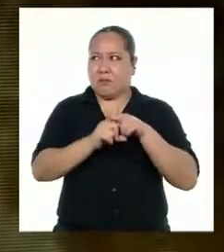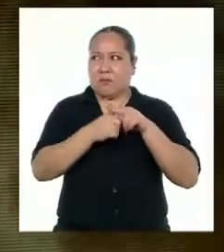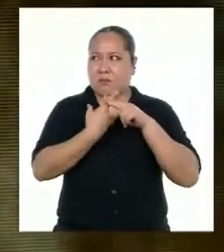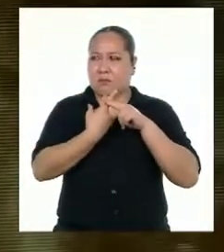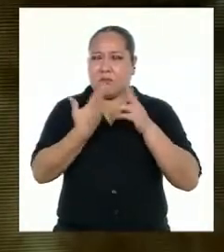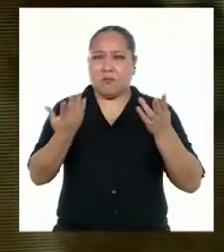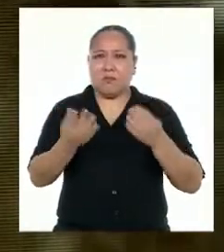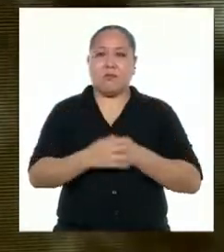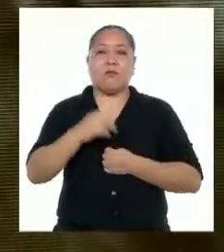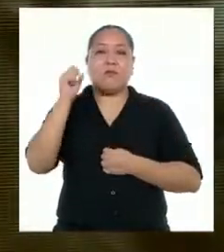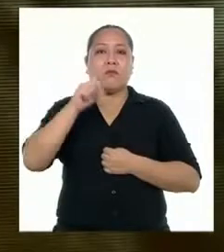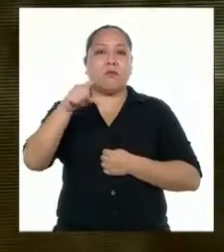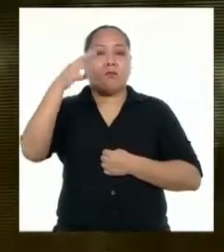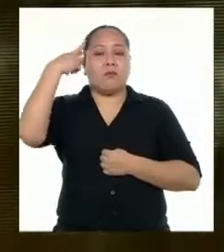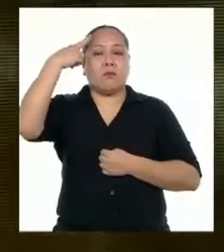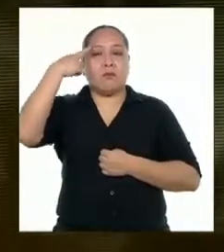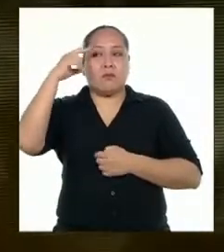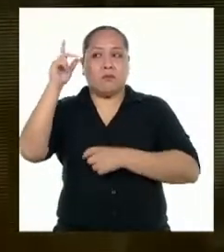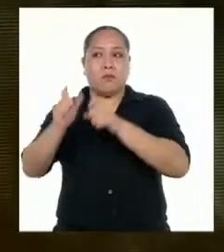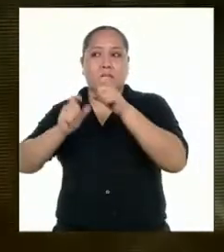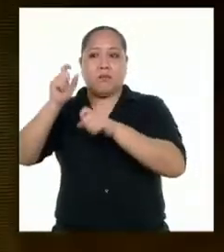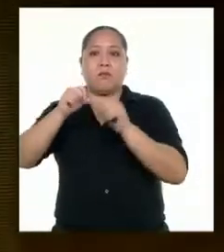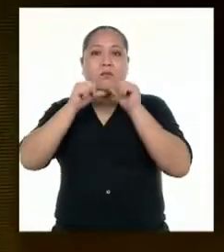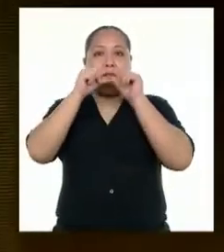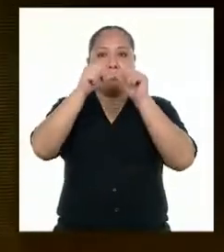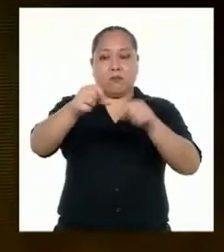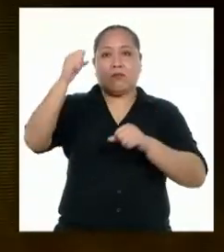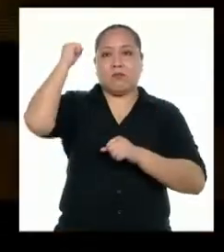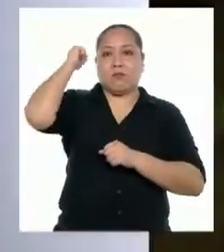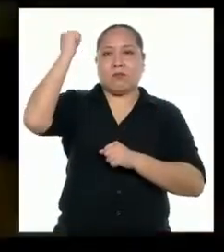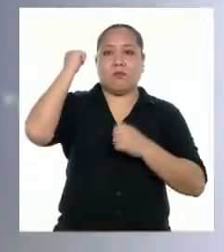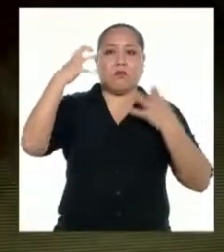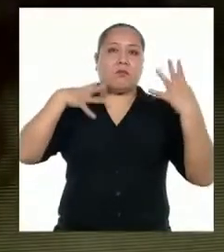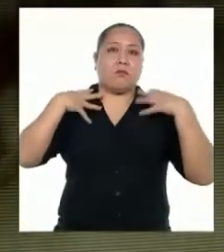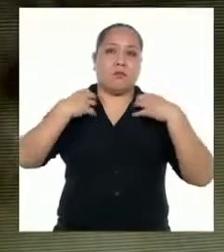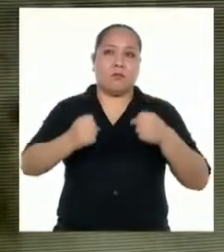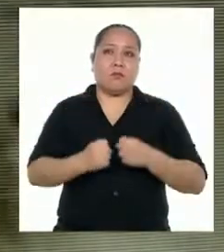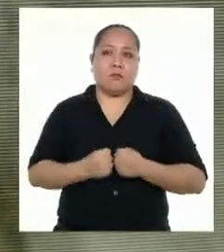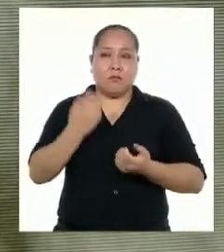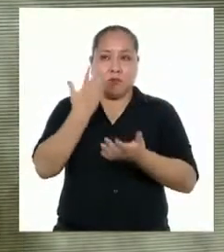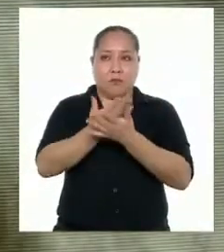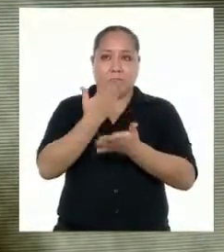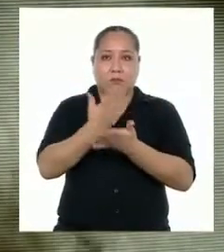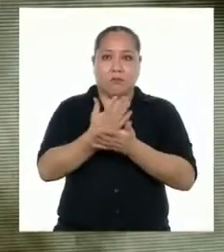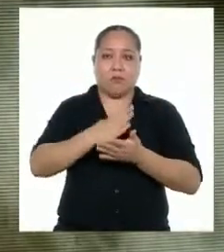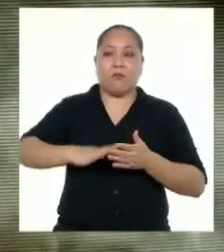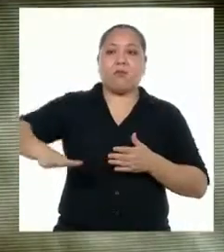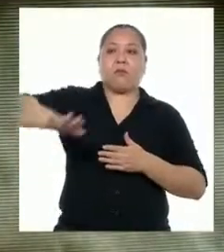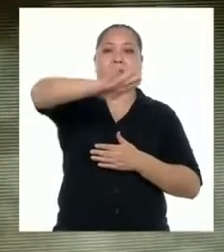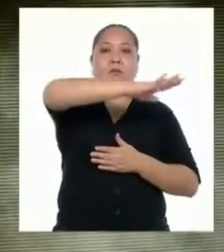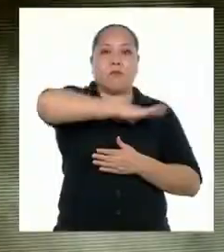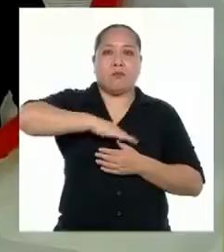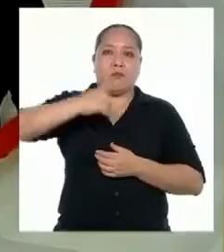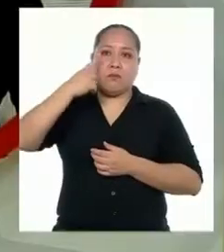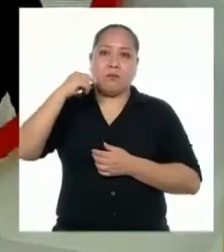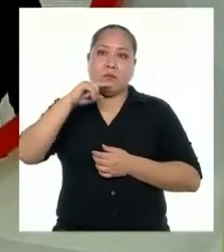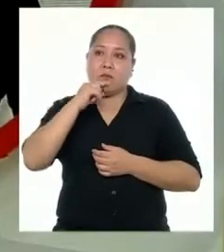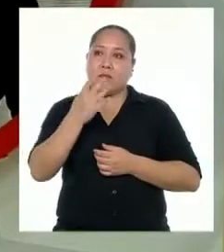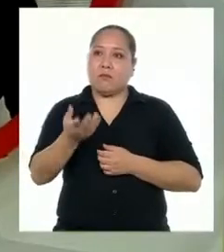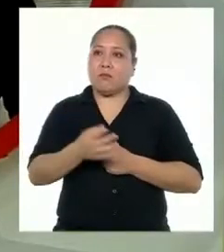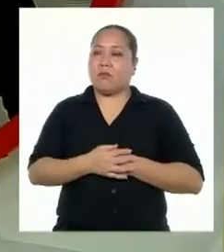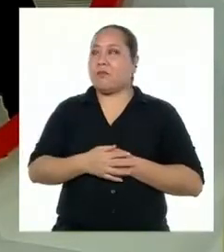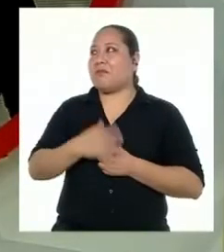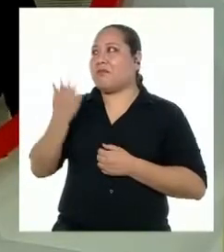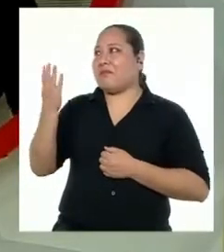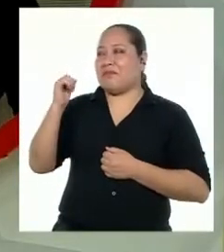eso, la ciudadanía debe hacer prevalecer el derecho a la salud que esté garantizado para todas y todos. ¡Ay,